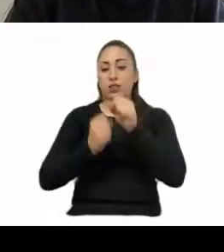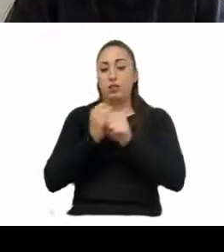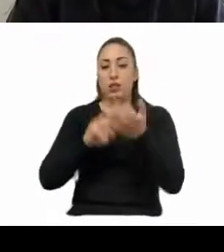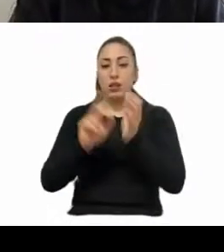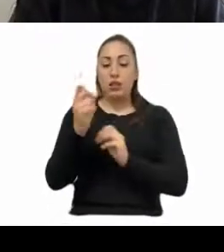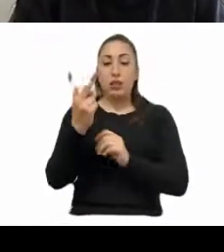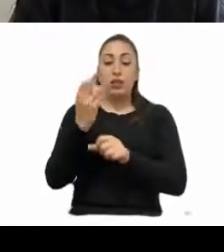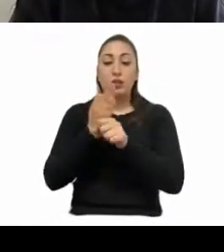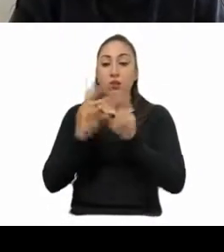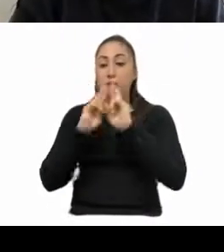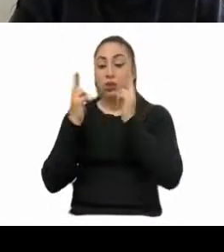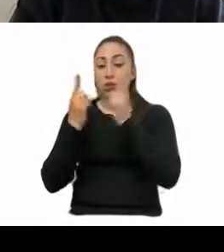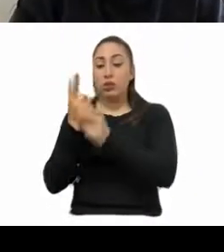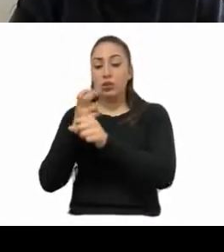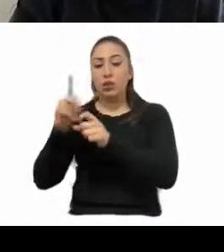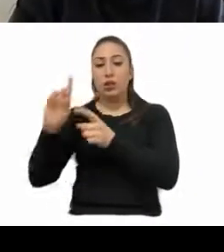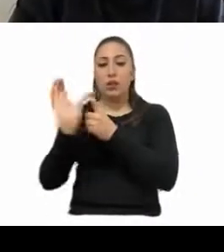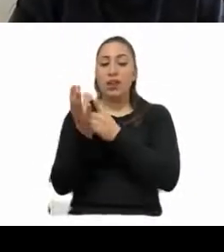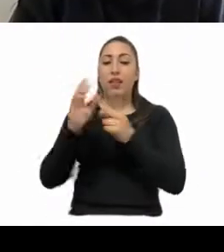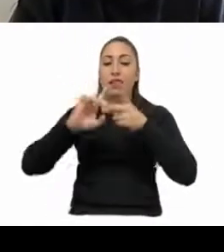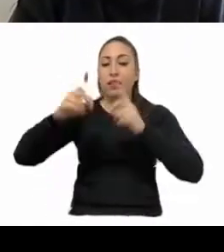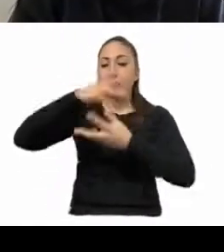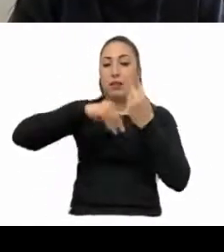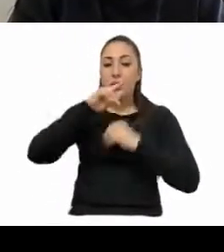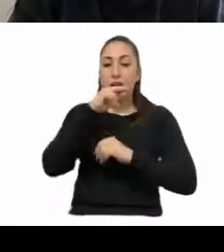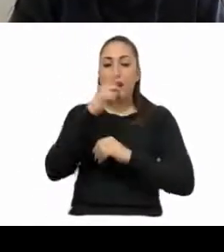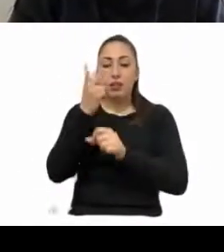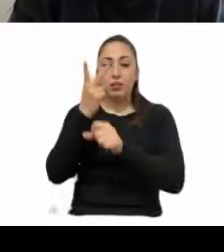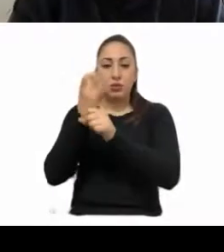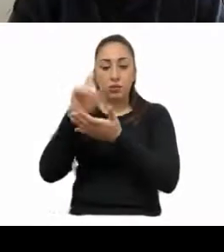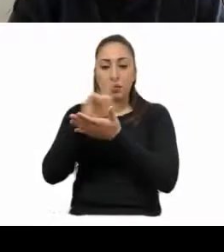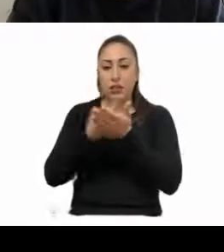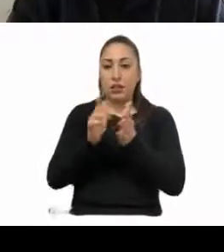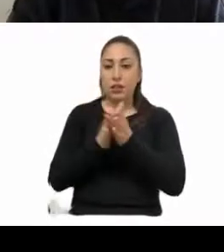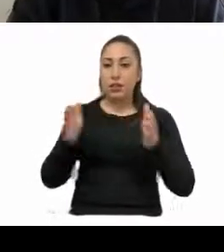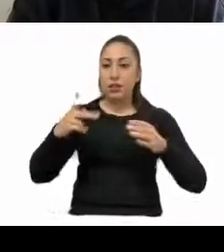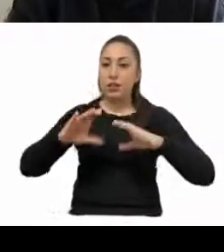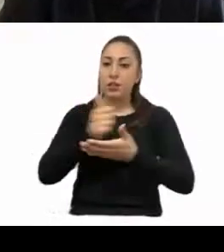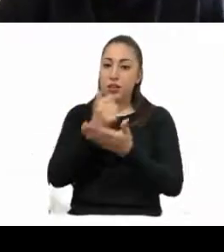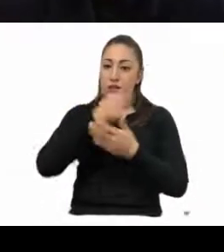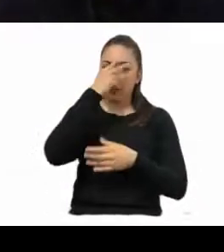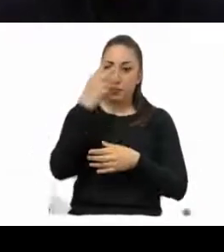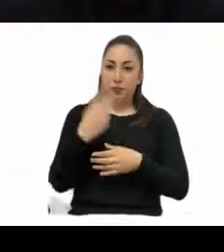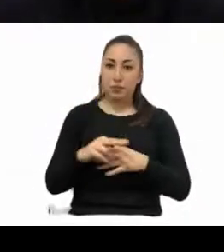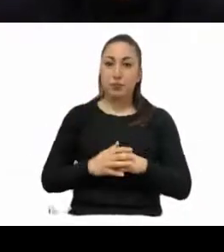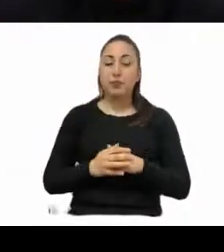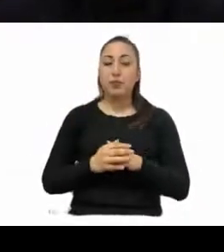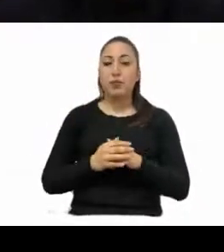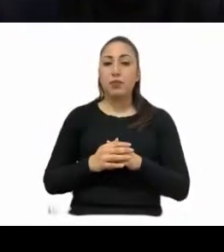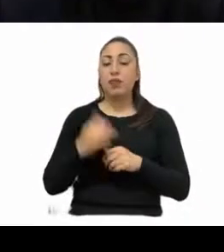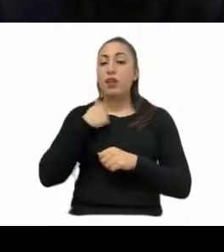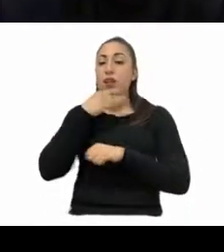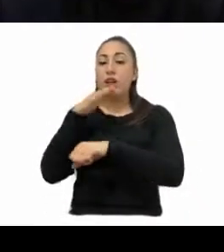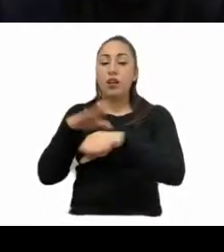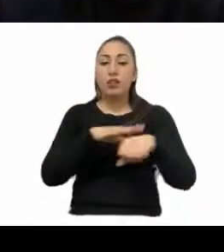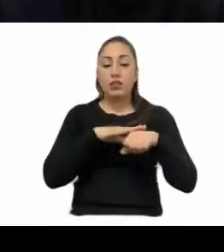ordinaria de la Comisión de Desarrollo Económico de la Segunda Legislatura del Congreso de la Ciudad de México. Esta presidencia informa que la